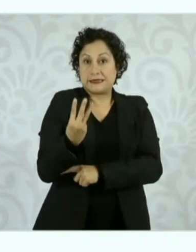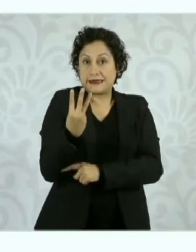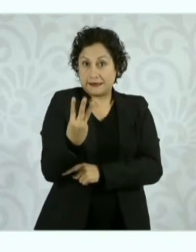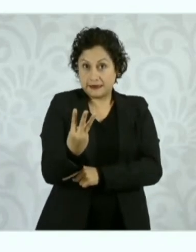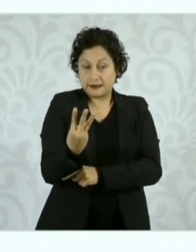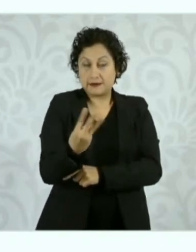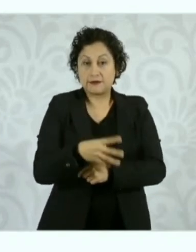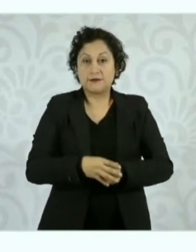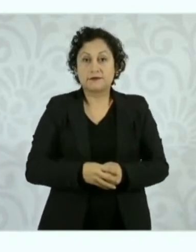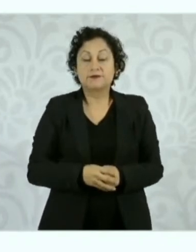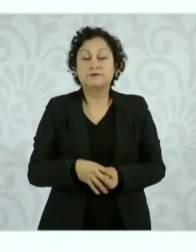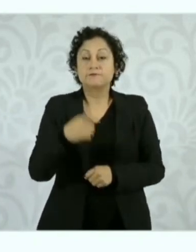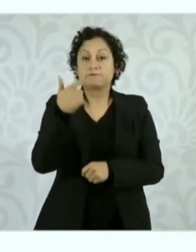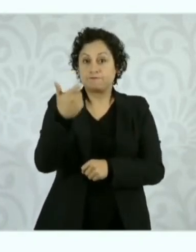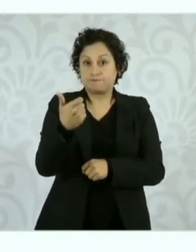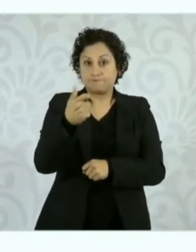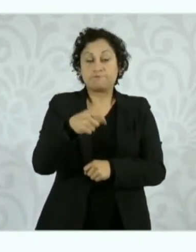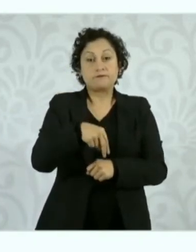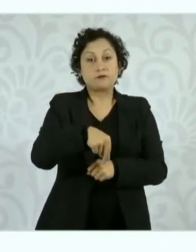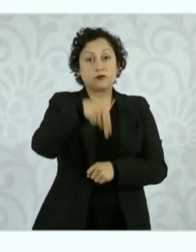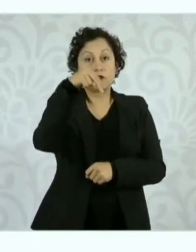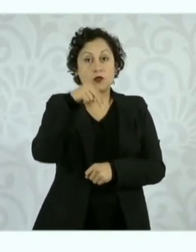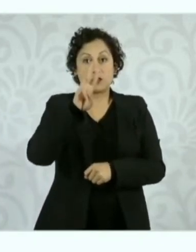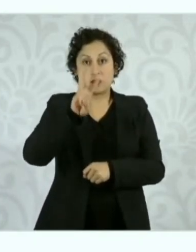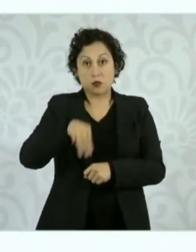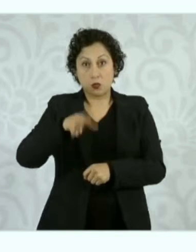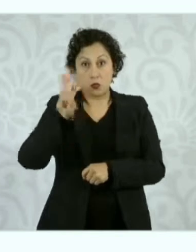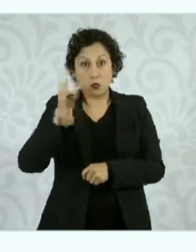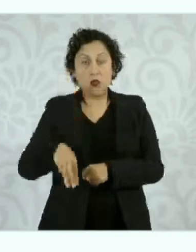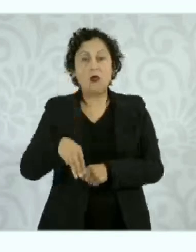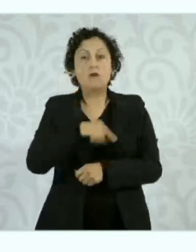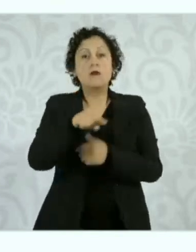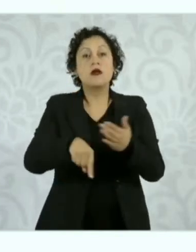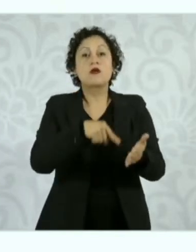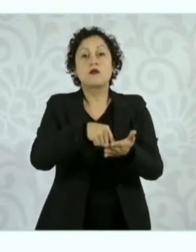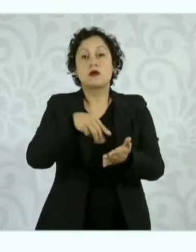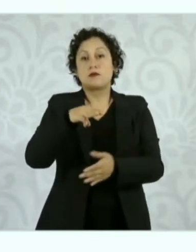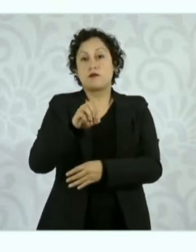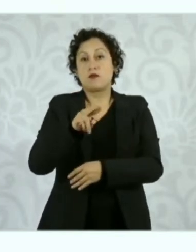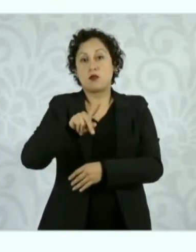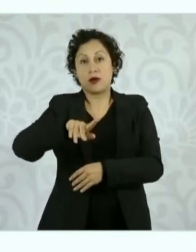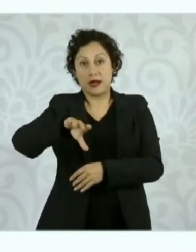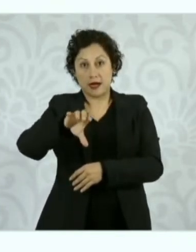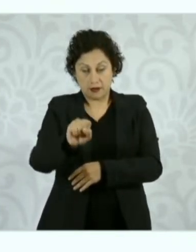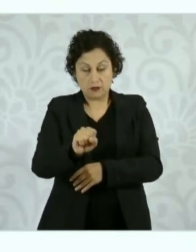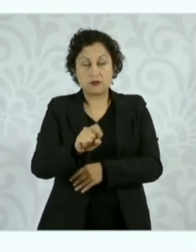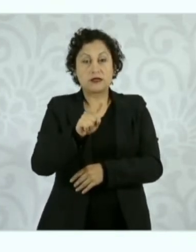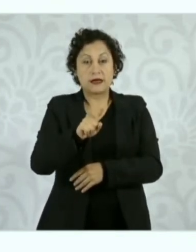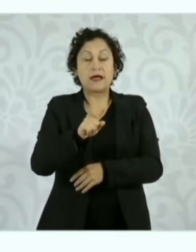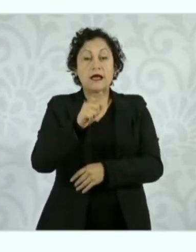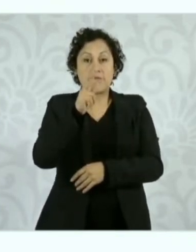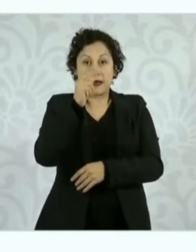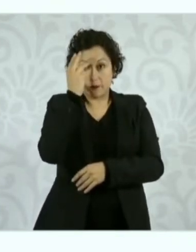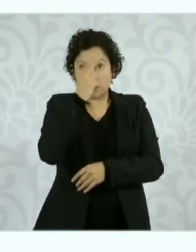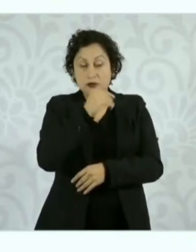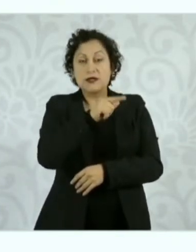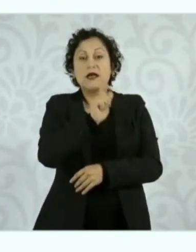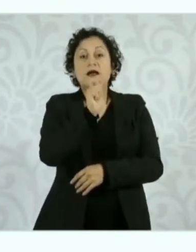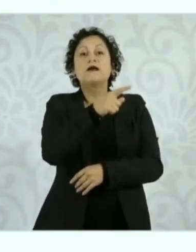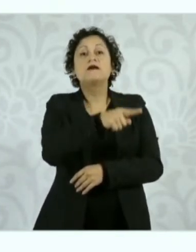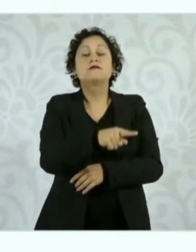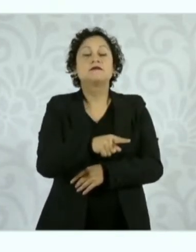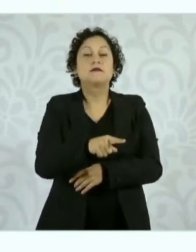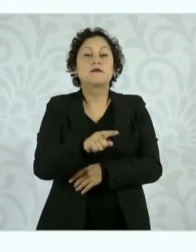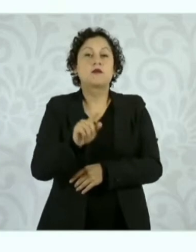centavos. Zona norte, Walmart, sucursal Boulevard Morelos, en Hermosillo, Sonora, con novecientos veintiséis